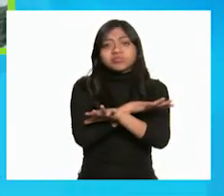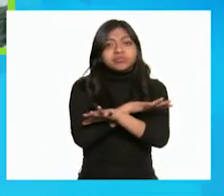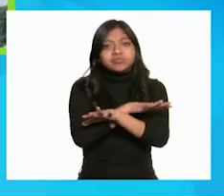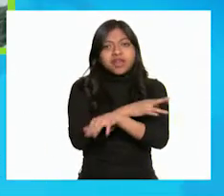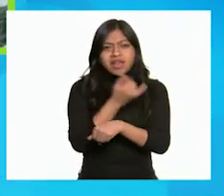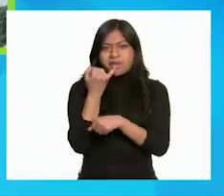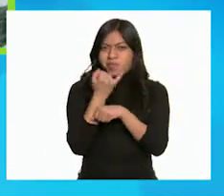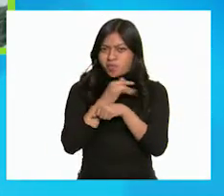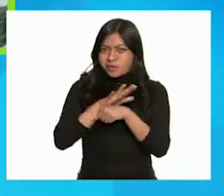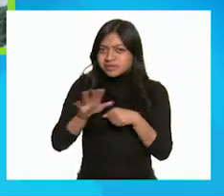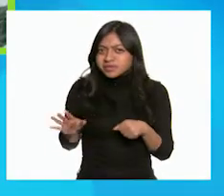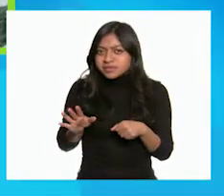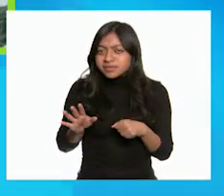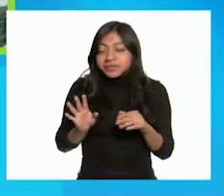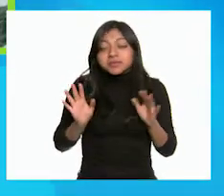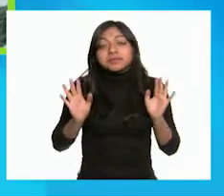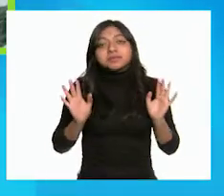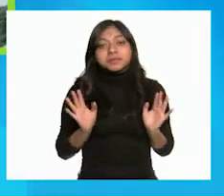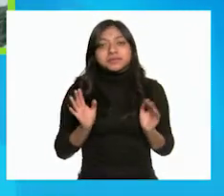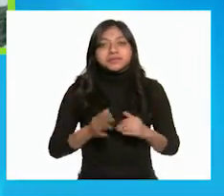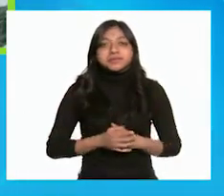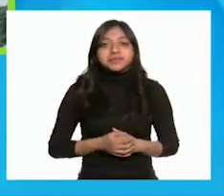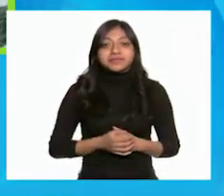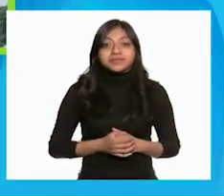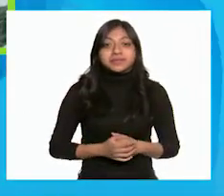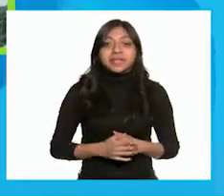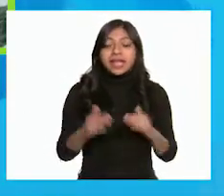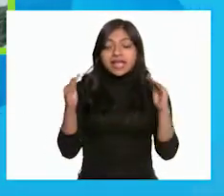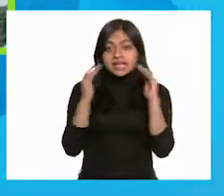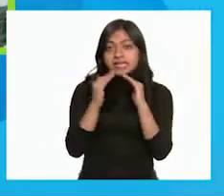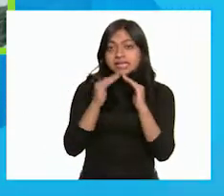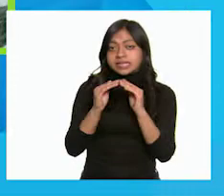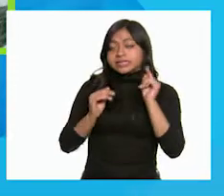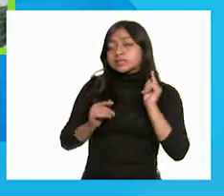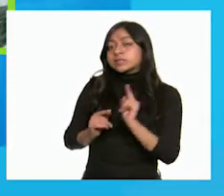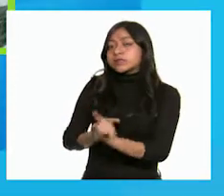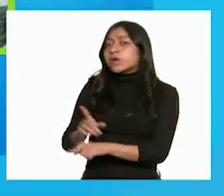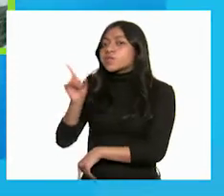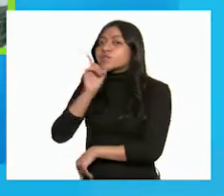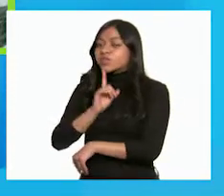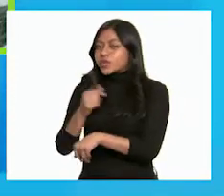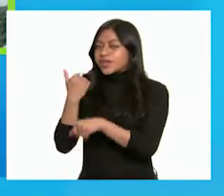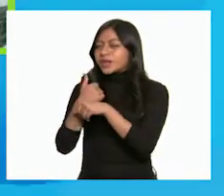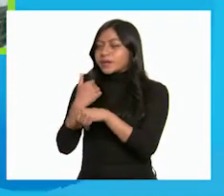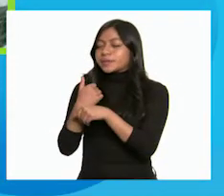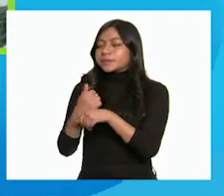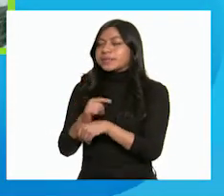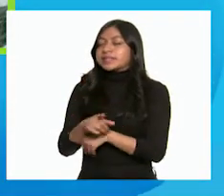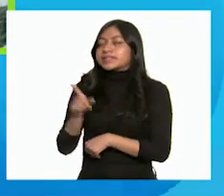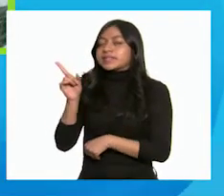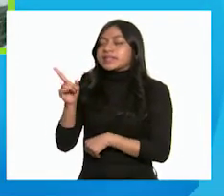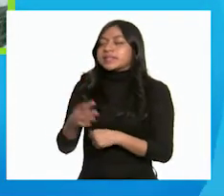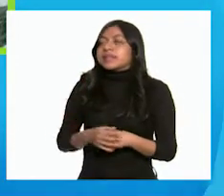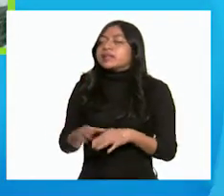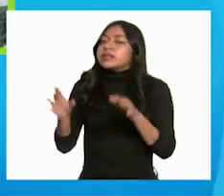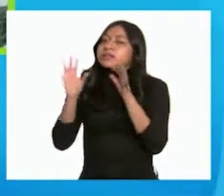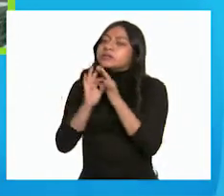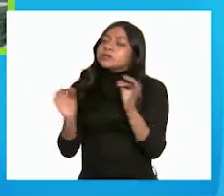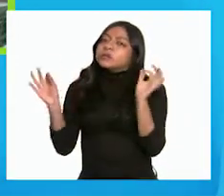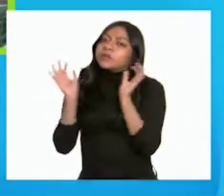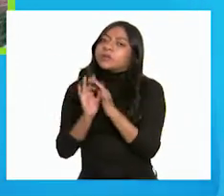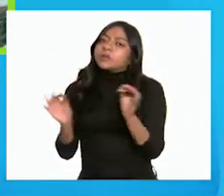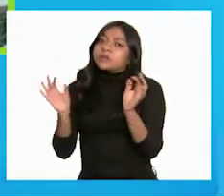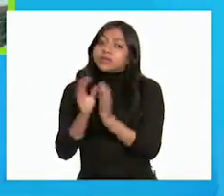imposible. Cuando llegó a casa le contó todo a su abuela. Como no